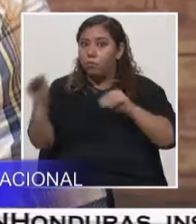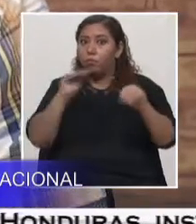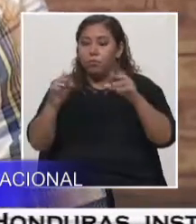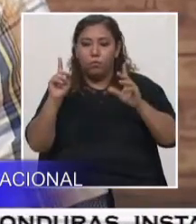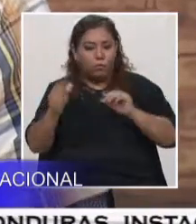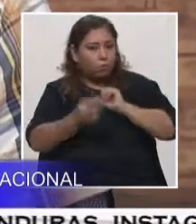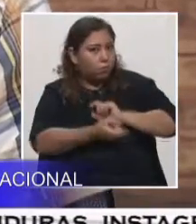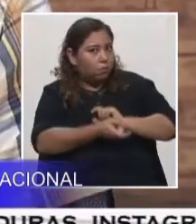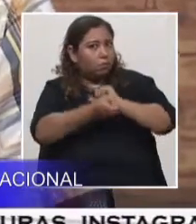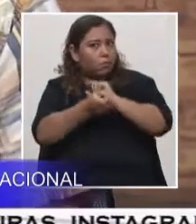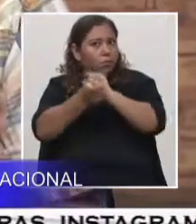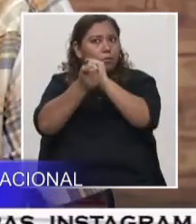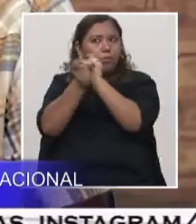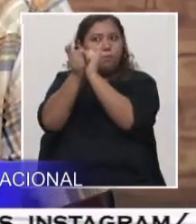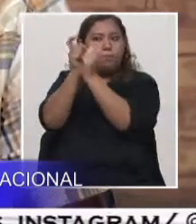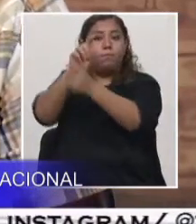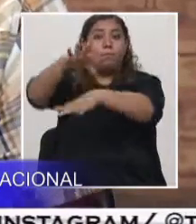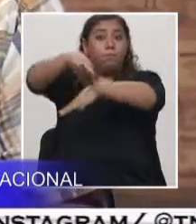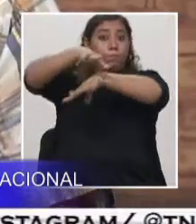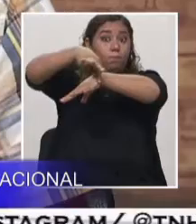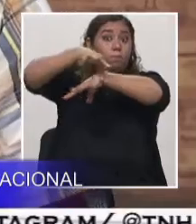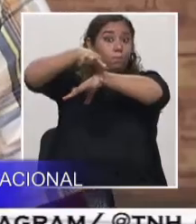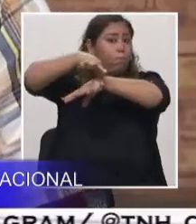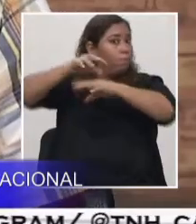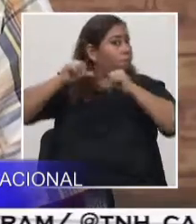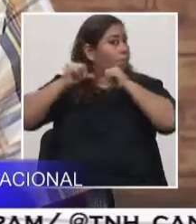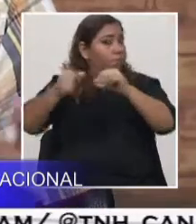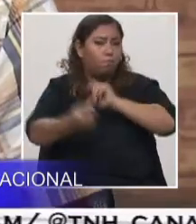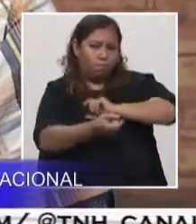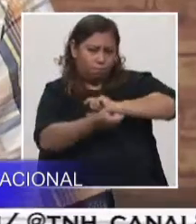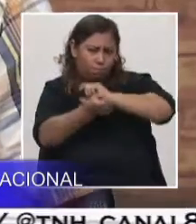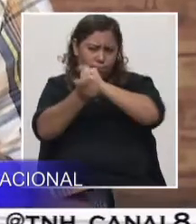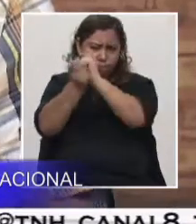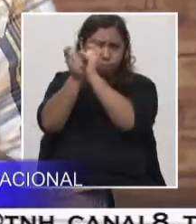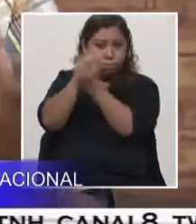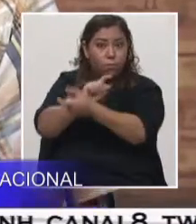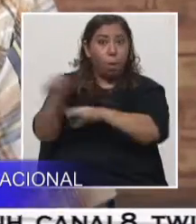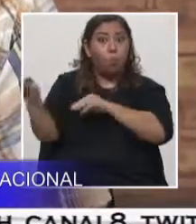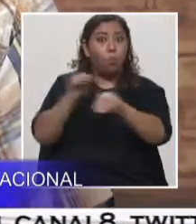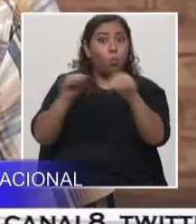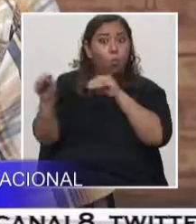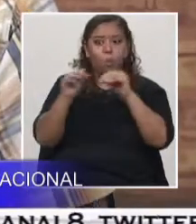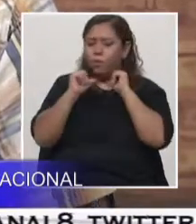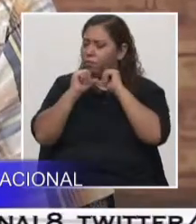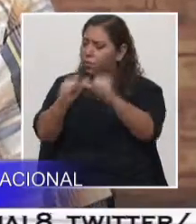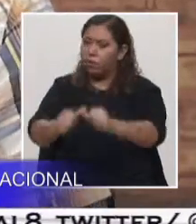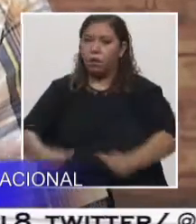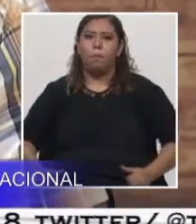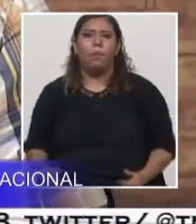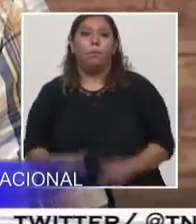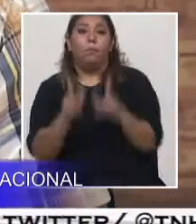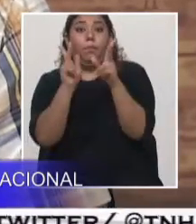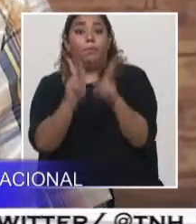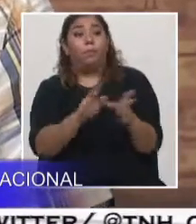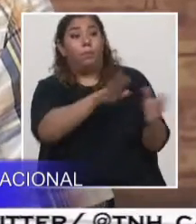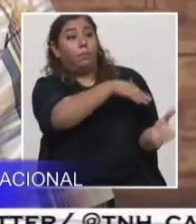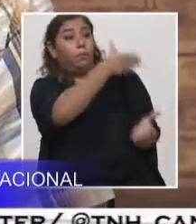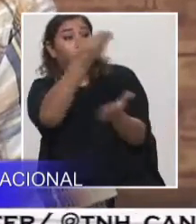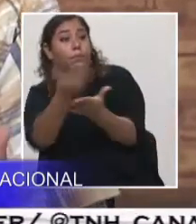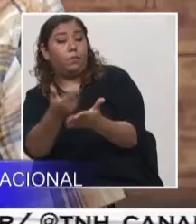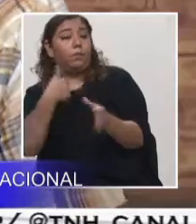transformación constante. Entonces, explicarle a la población y a la gente que visita todos estos lugares cómo se ha formado el país,